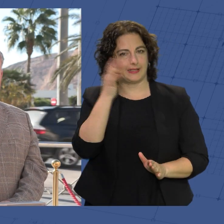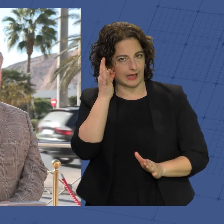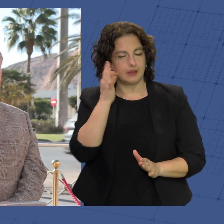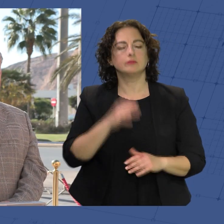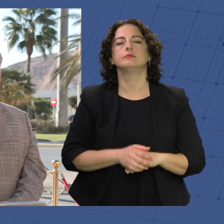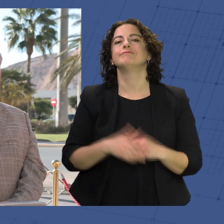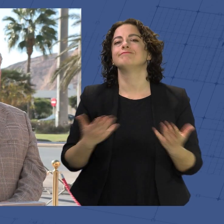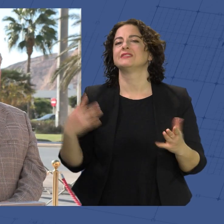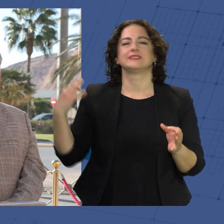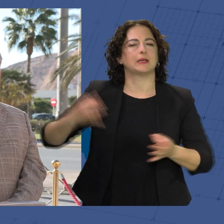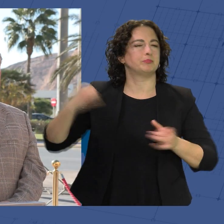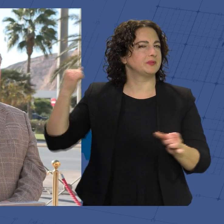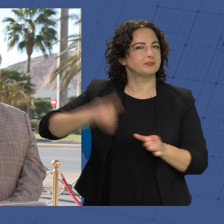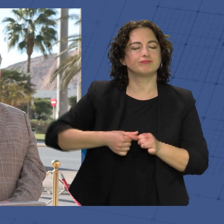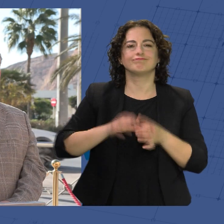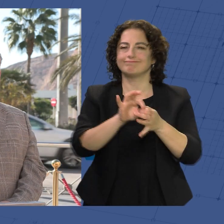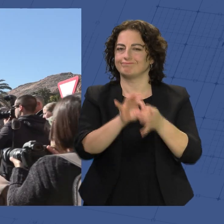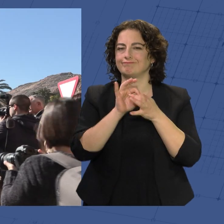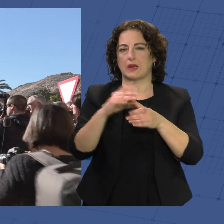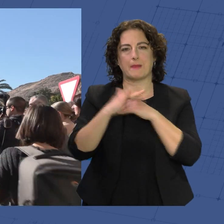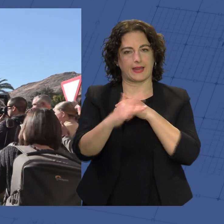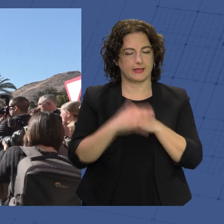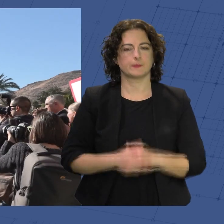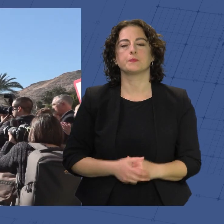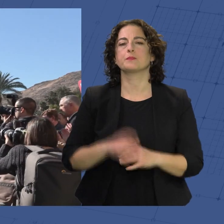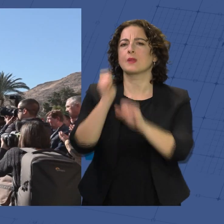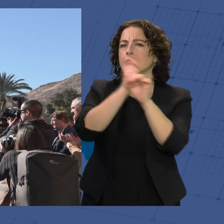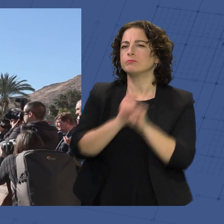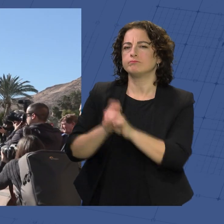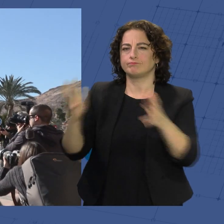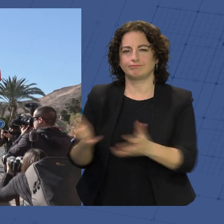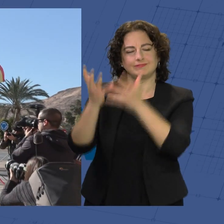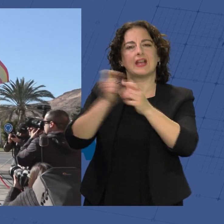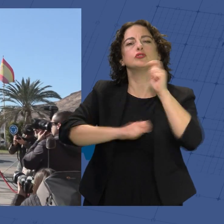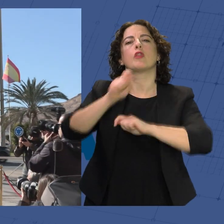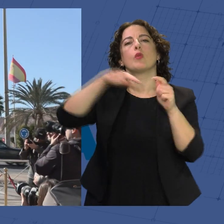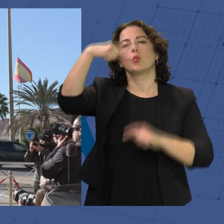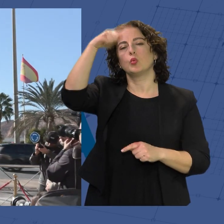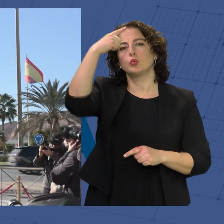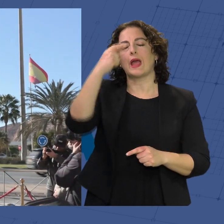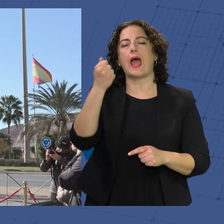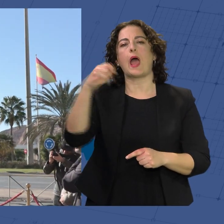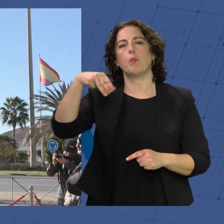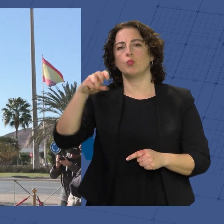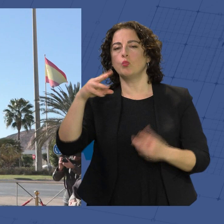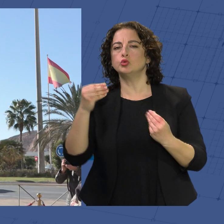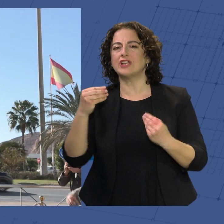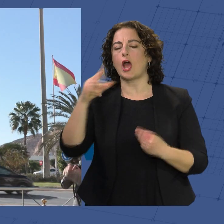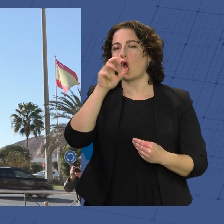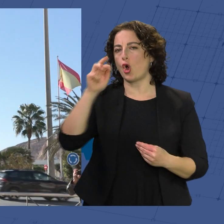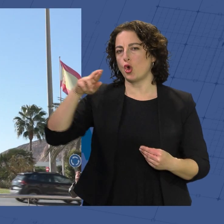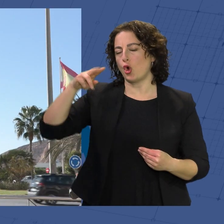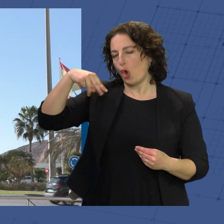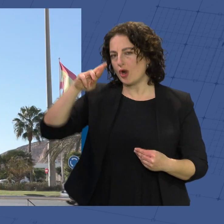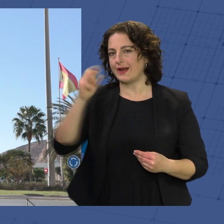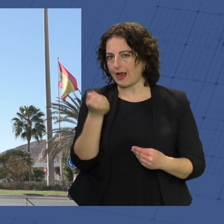que han estado siempre y estarán vinculados al mar. La obra promovida por la Asociación Cultural a Mucha Honra es un tributo a la